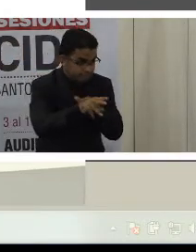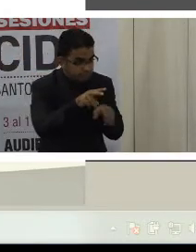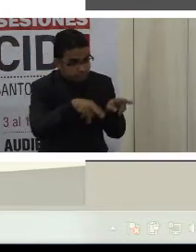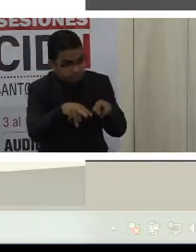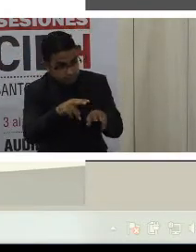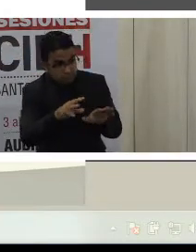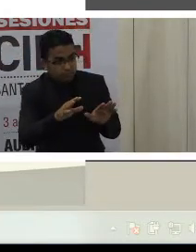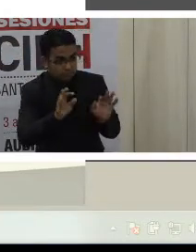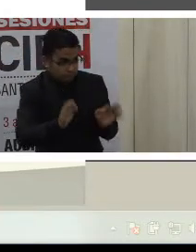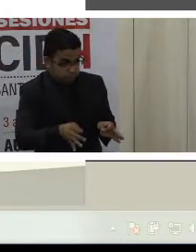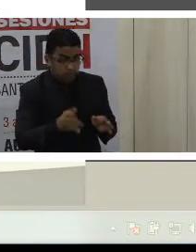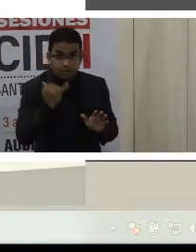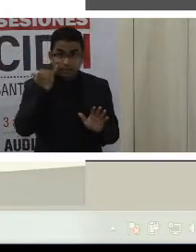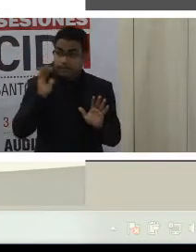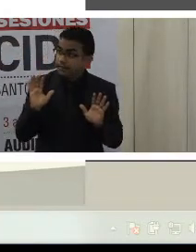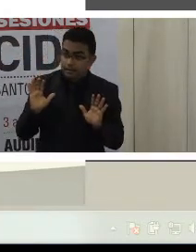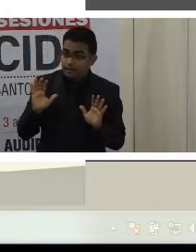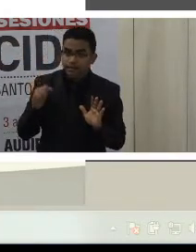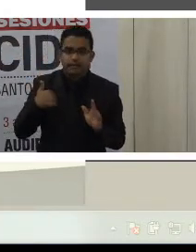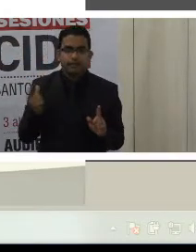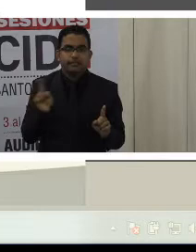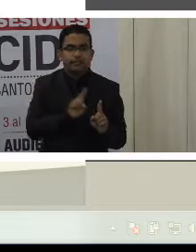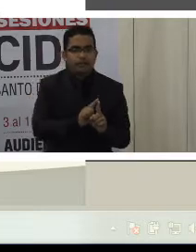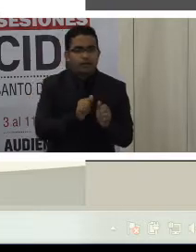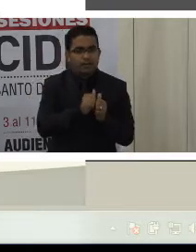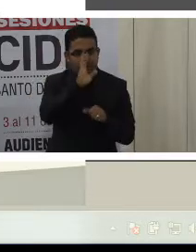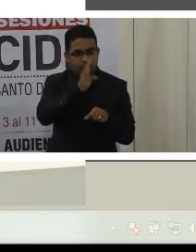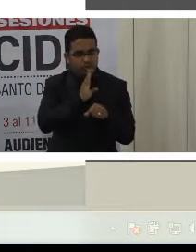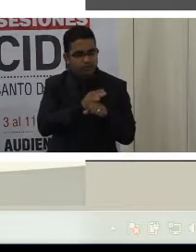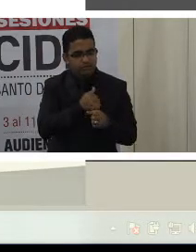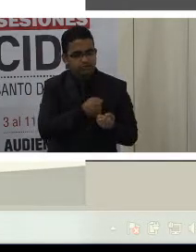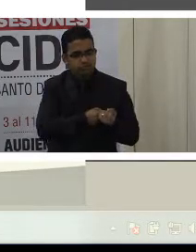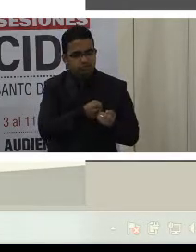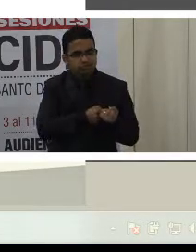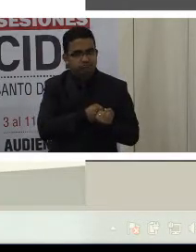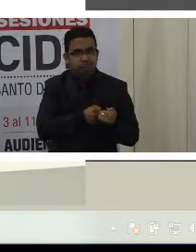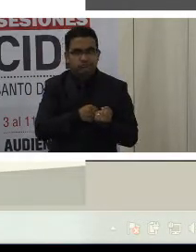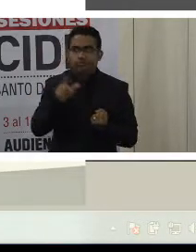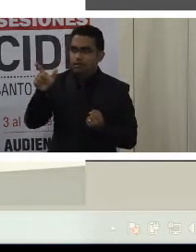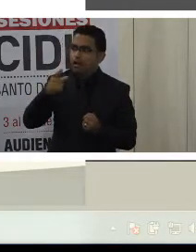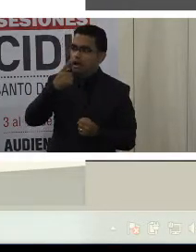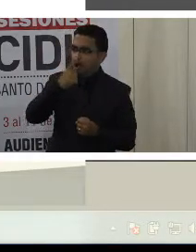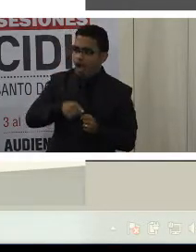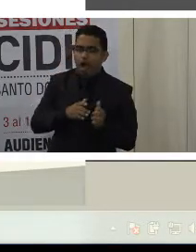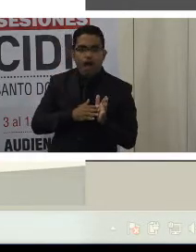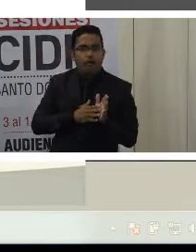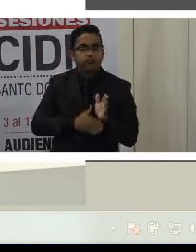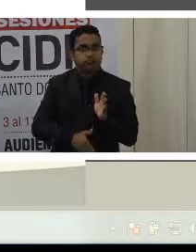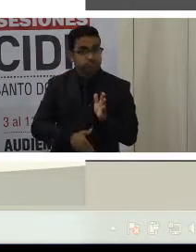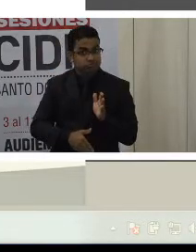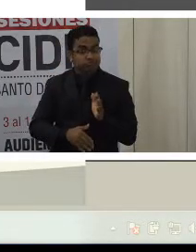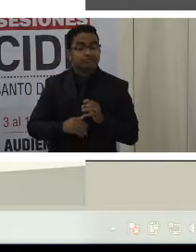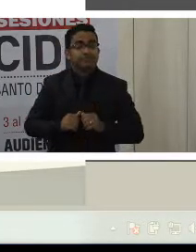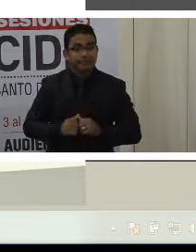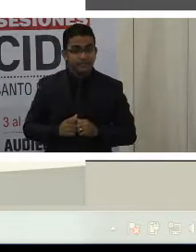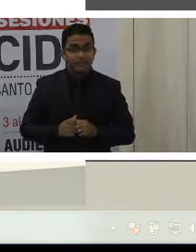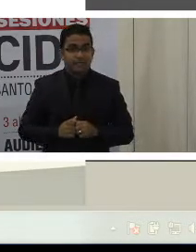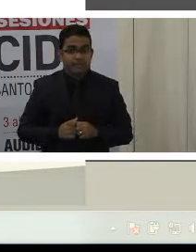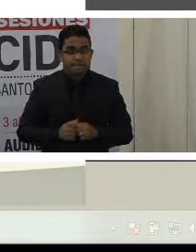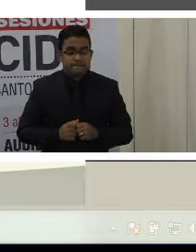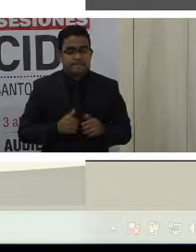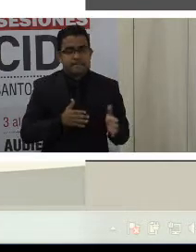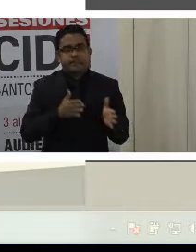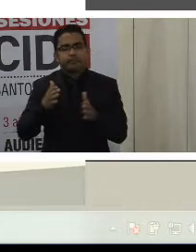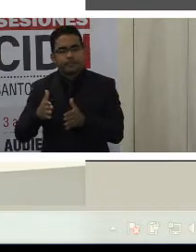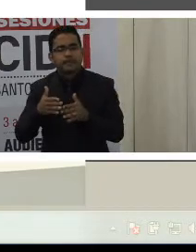trabajo. En materia de accesibilidad, adelante. En materia de accesibilidad, también son acciones importantes